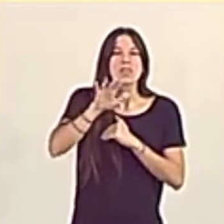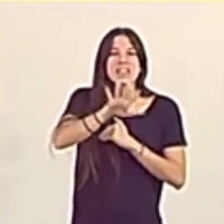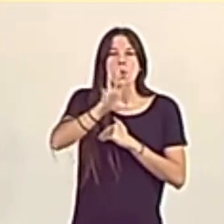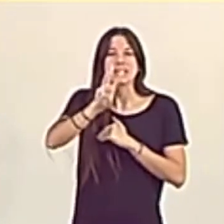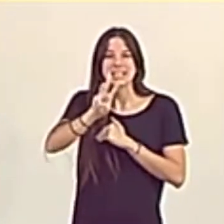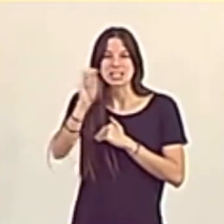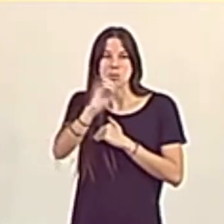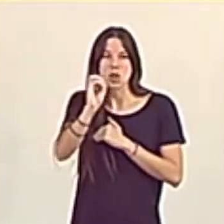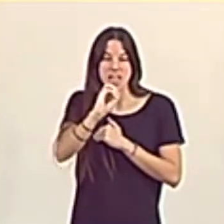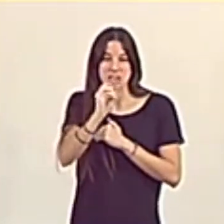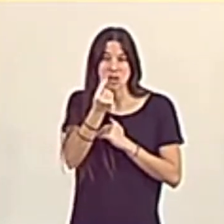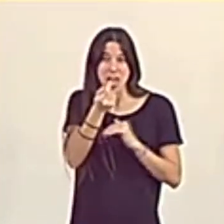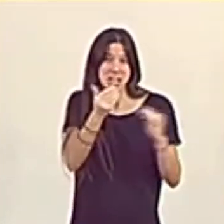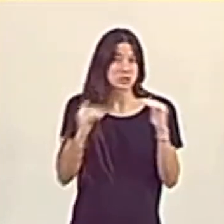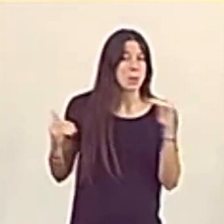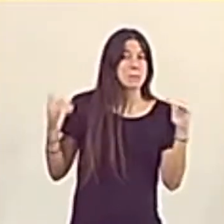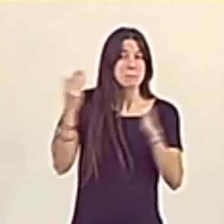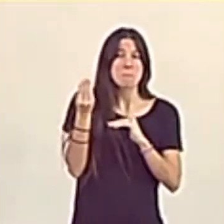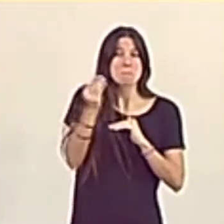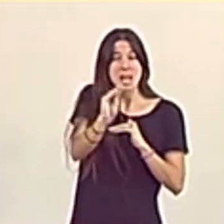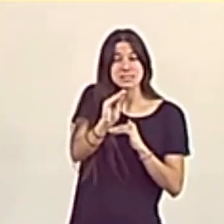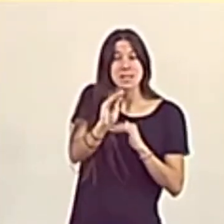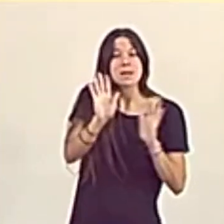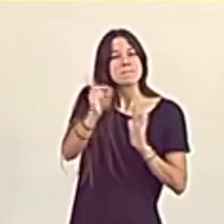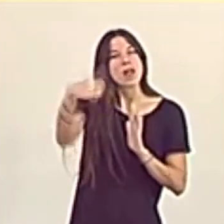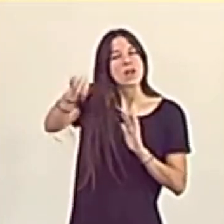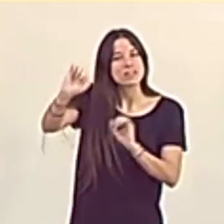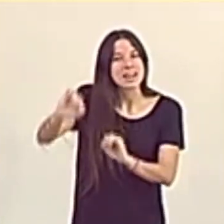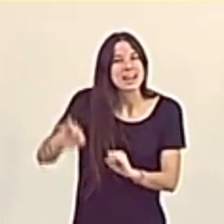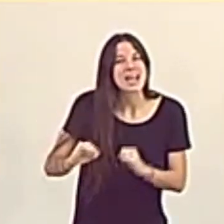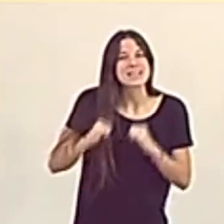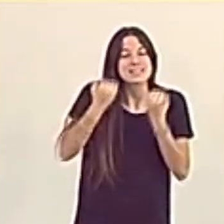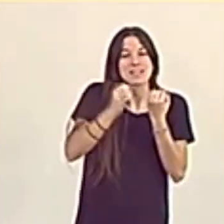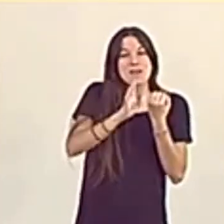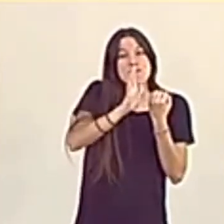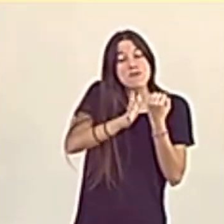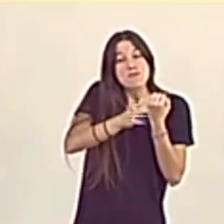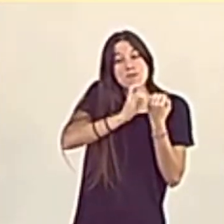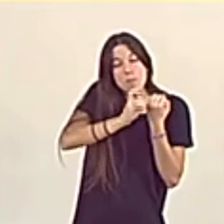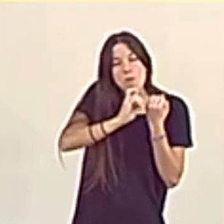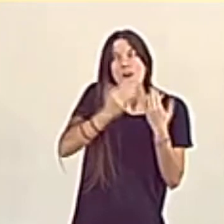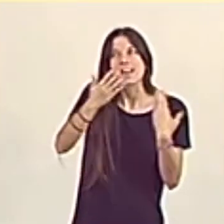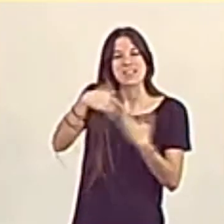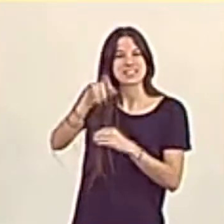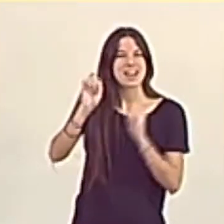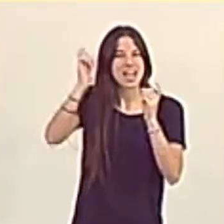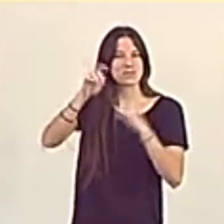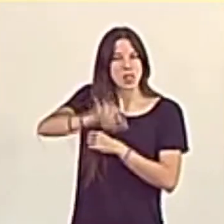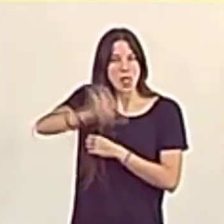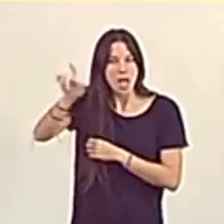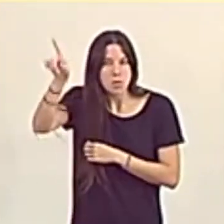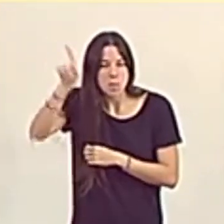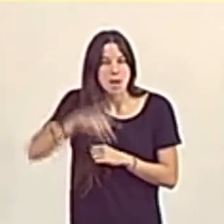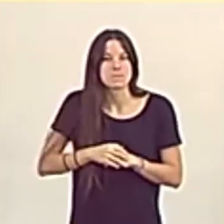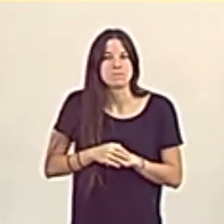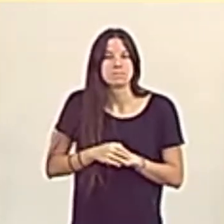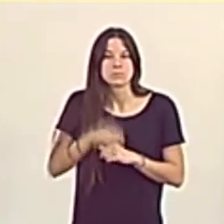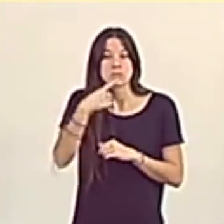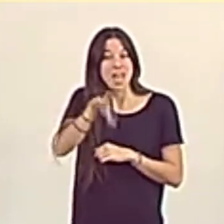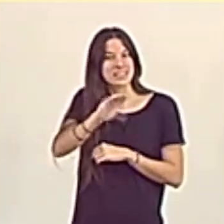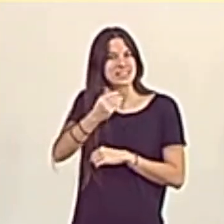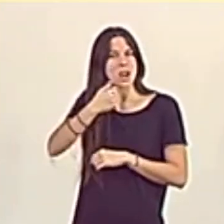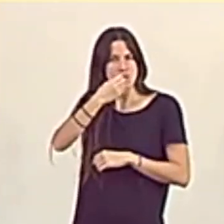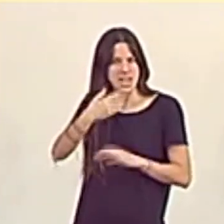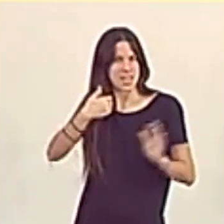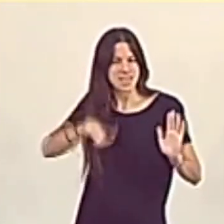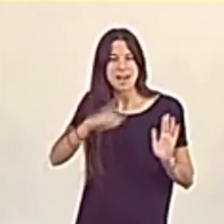el gasto mientras nos están rescatando con el esfuerzo de Europa. Entiéndanlo bien de una vez. ¿Crecimiento